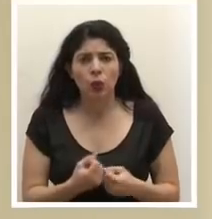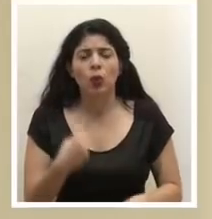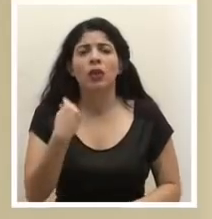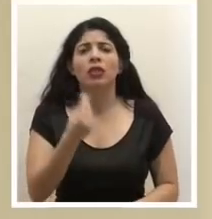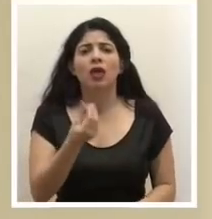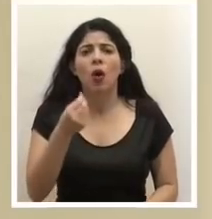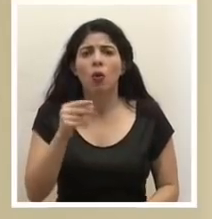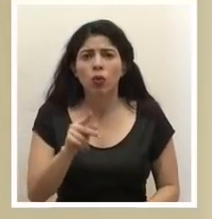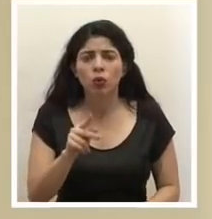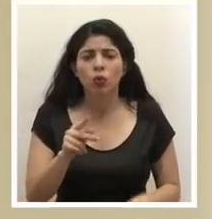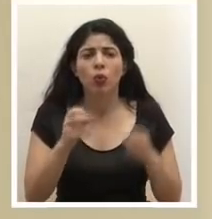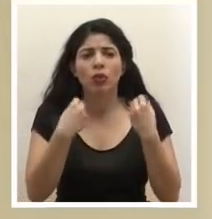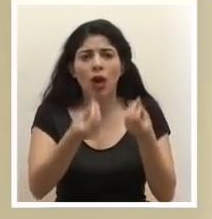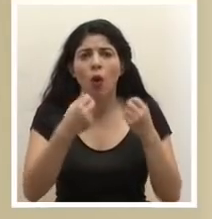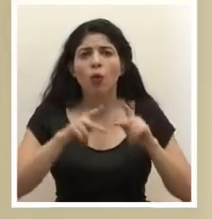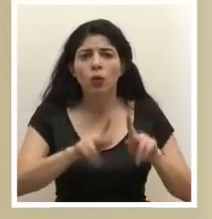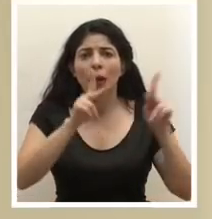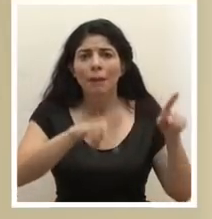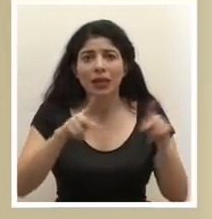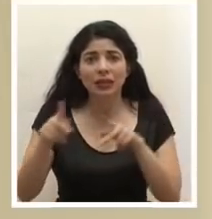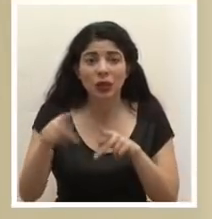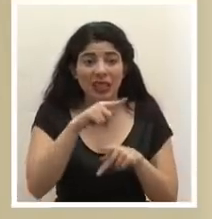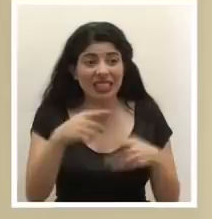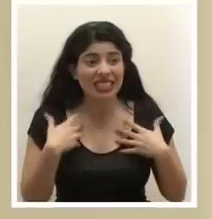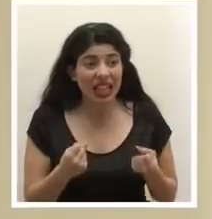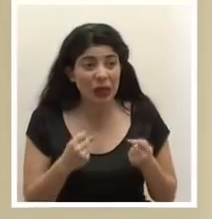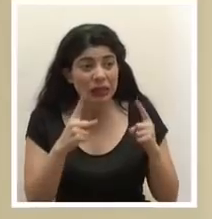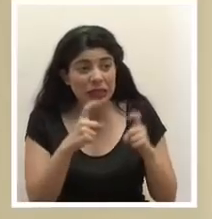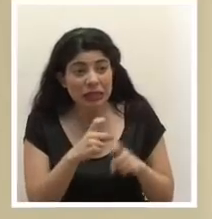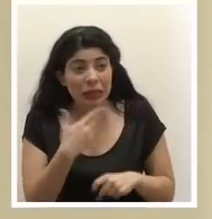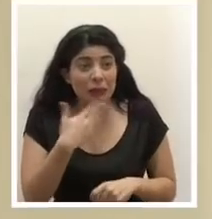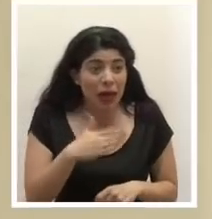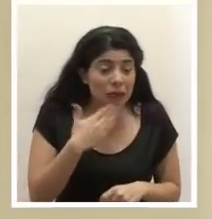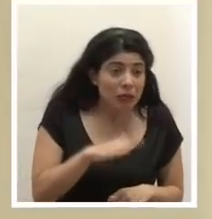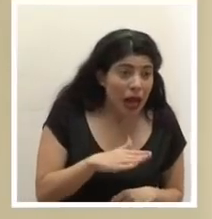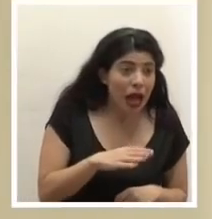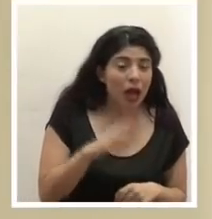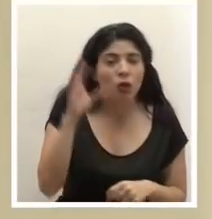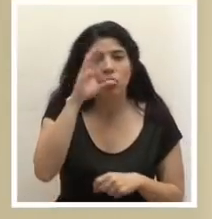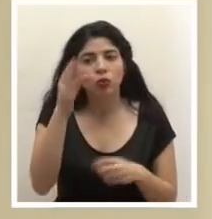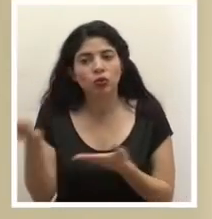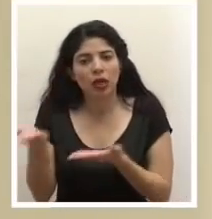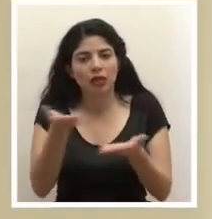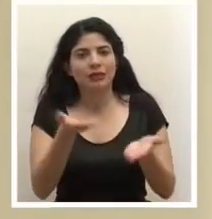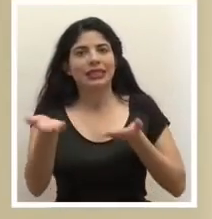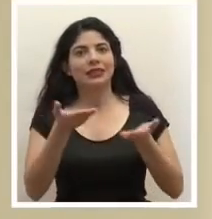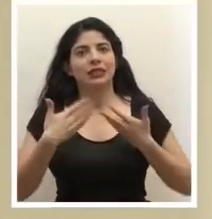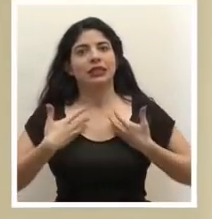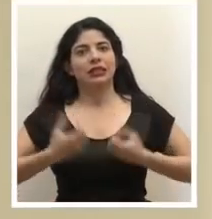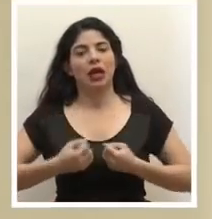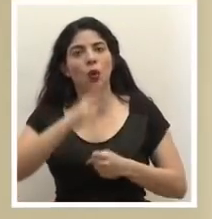oportunidad a las personas que se van a ir complicando de que puedan tener su servicio de salud garantizado